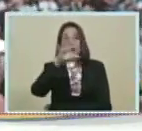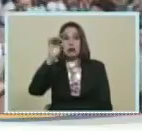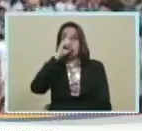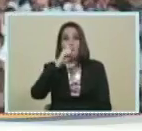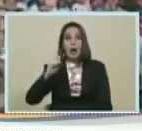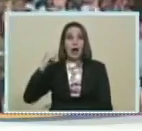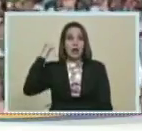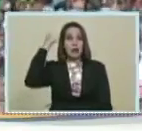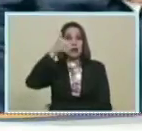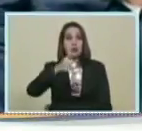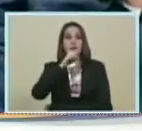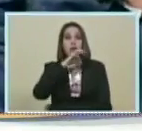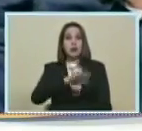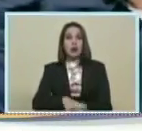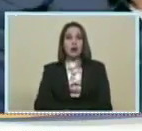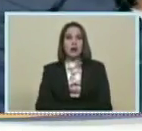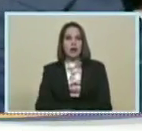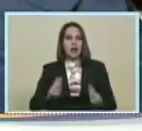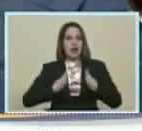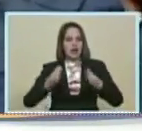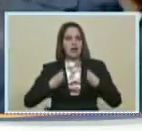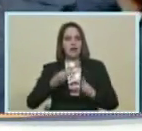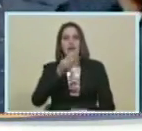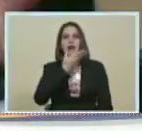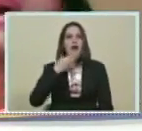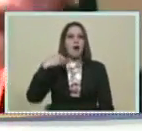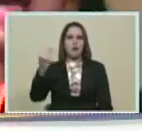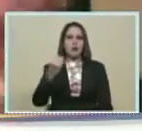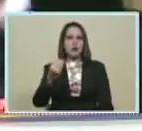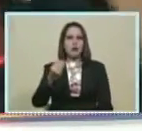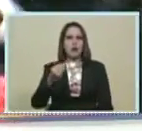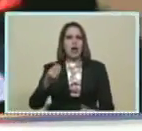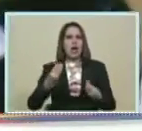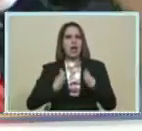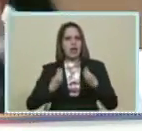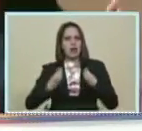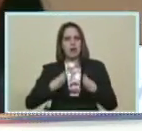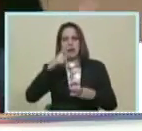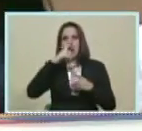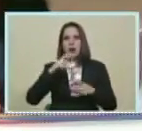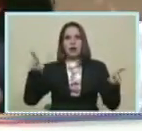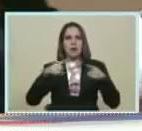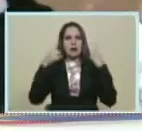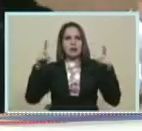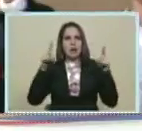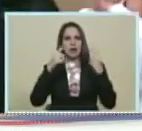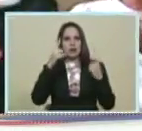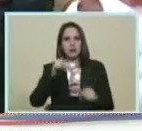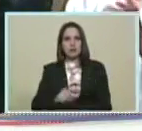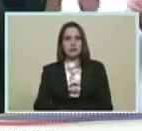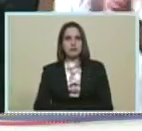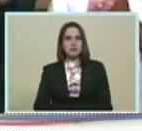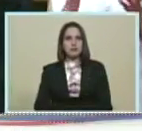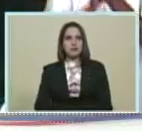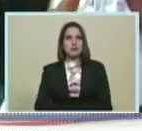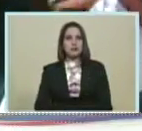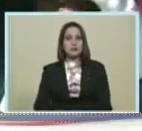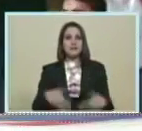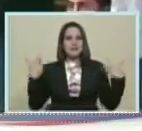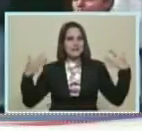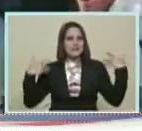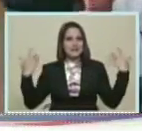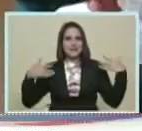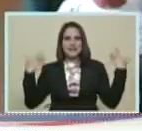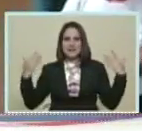años De historia Que viva la juventud Que viva el aniversario Que viva la alegría